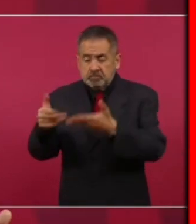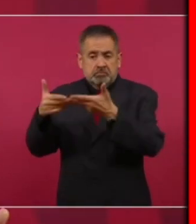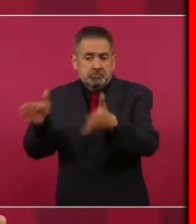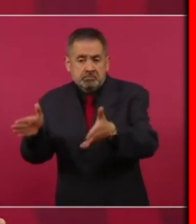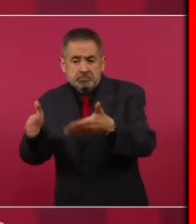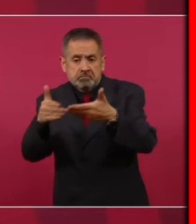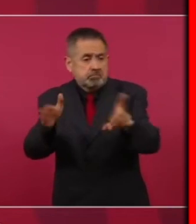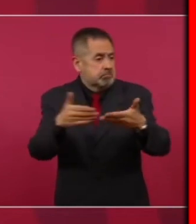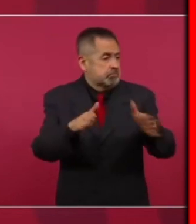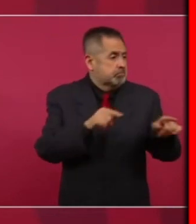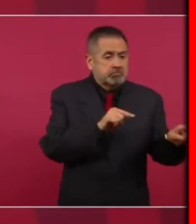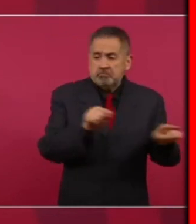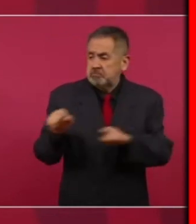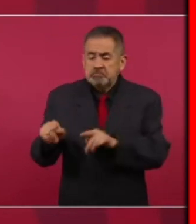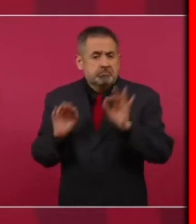Muchos